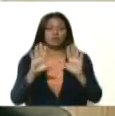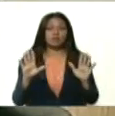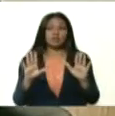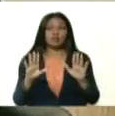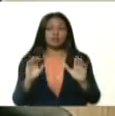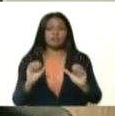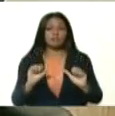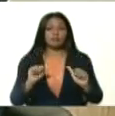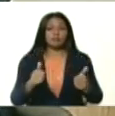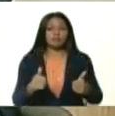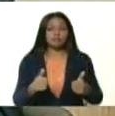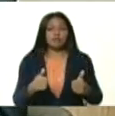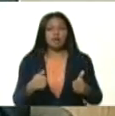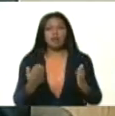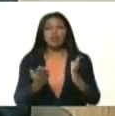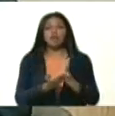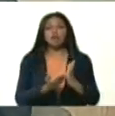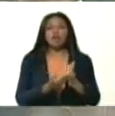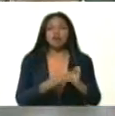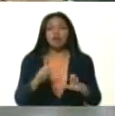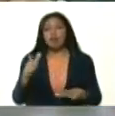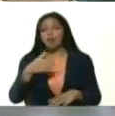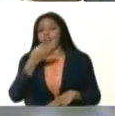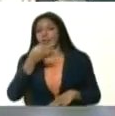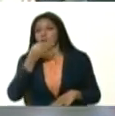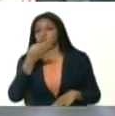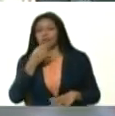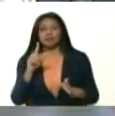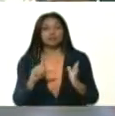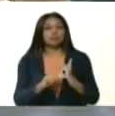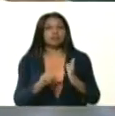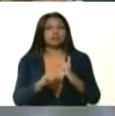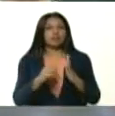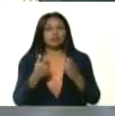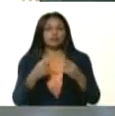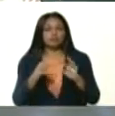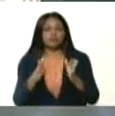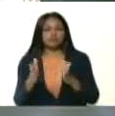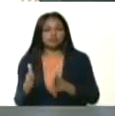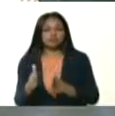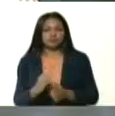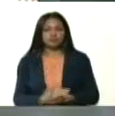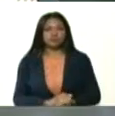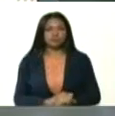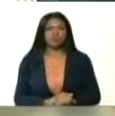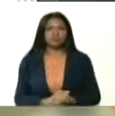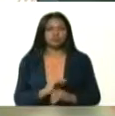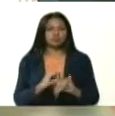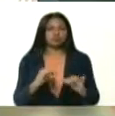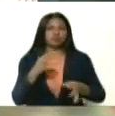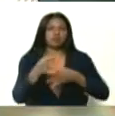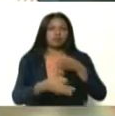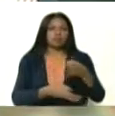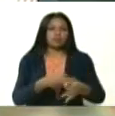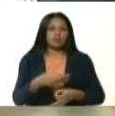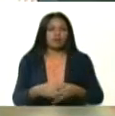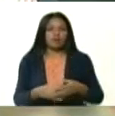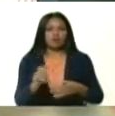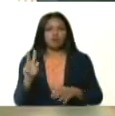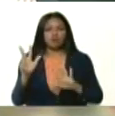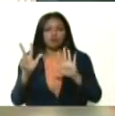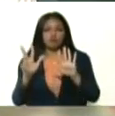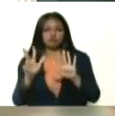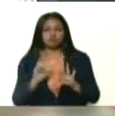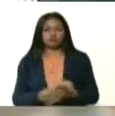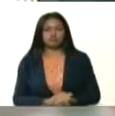inicial y primaria, y en la tarde para media y media técnica. Ya eso está hablado con el 8, con los